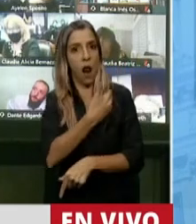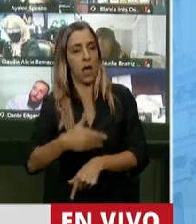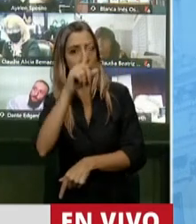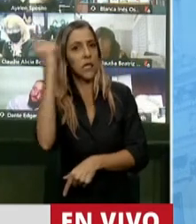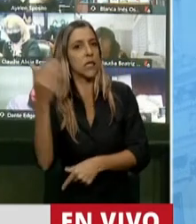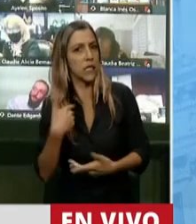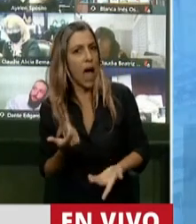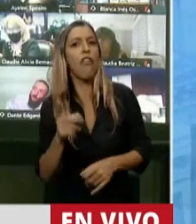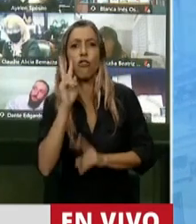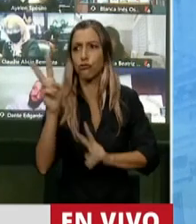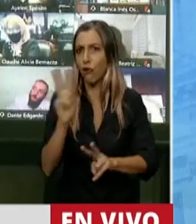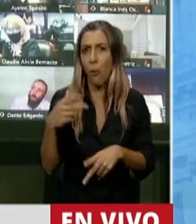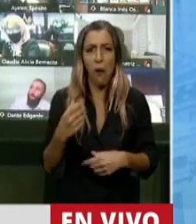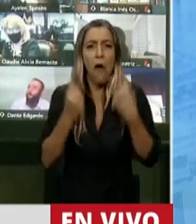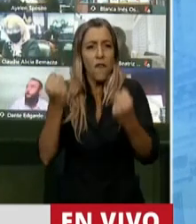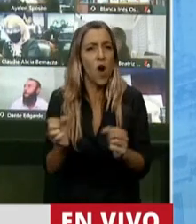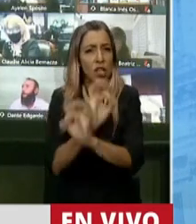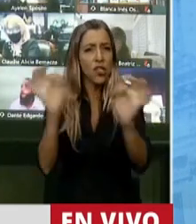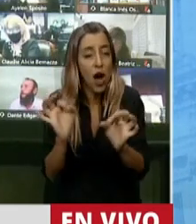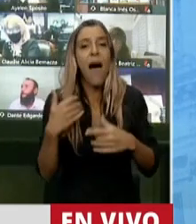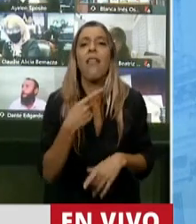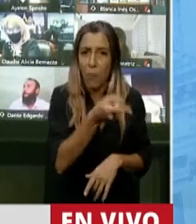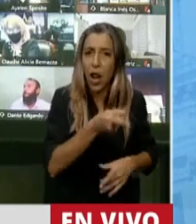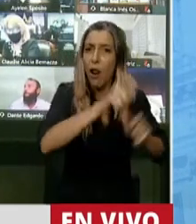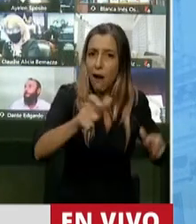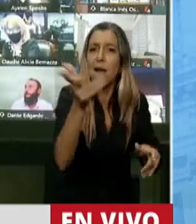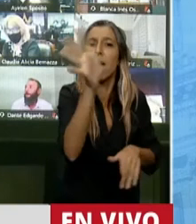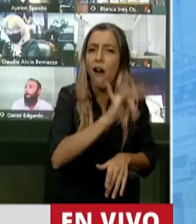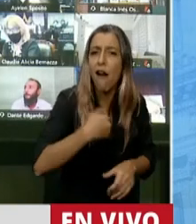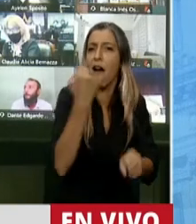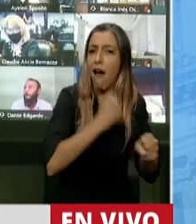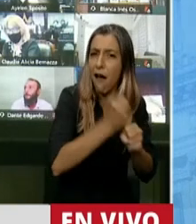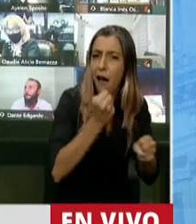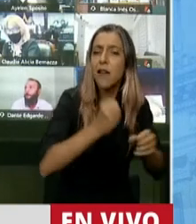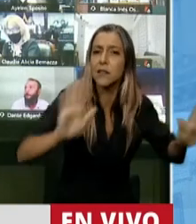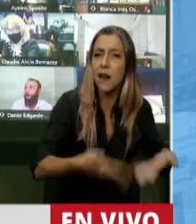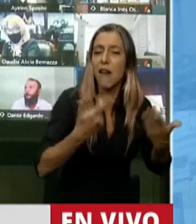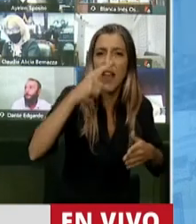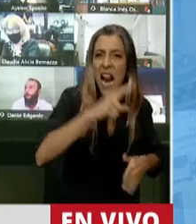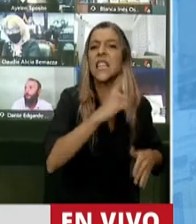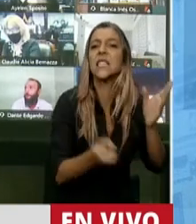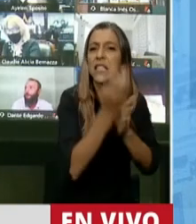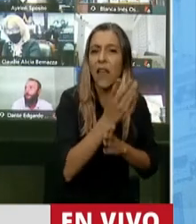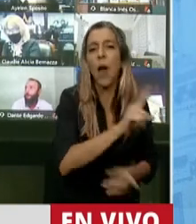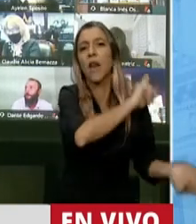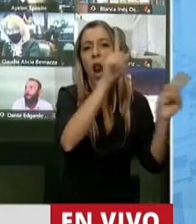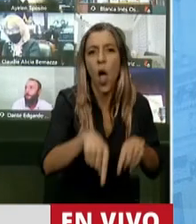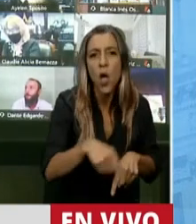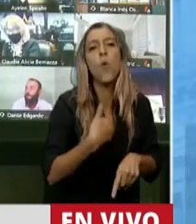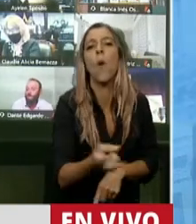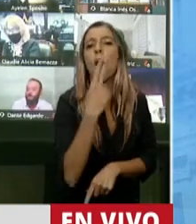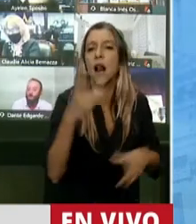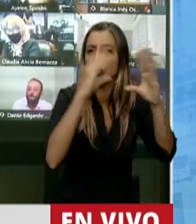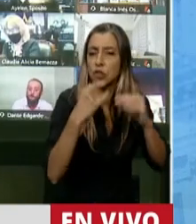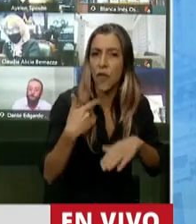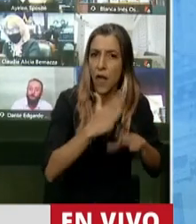que no hacen el esfuerzo que hacen aquellos que trabajan todos los días, aquellos que se levantan a las 7 de la mañana y vuelven a las 23 horas a